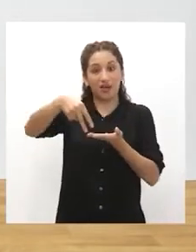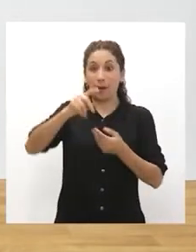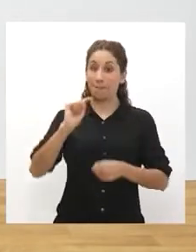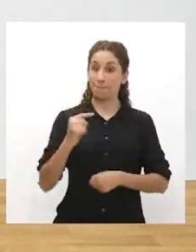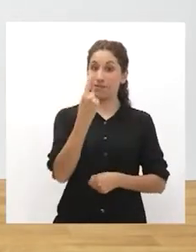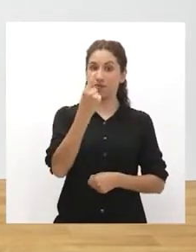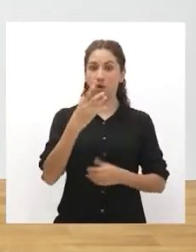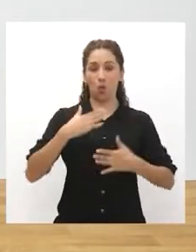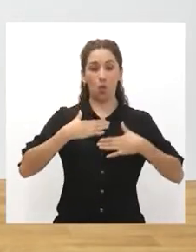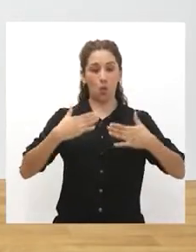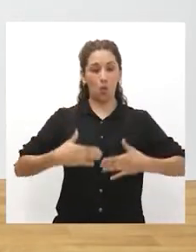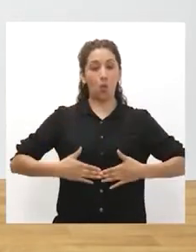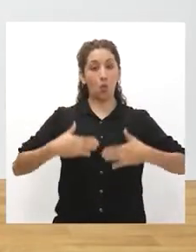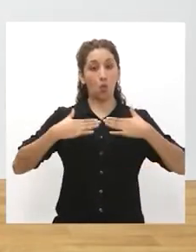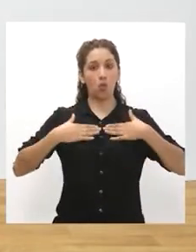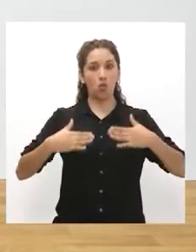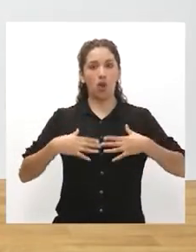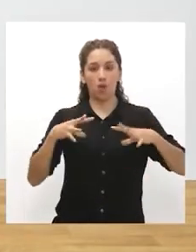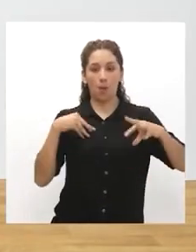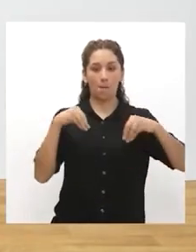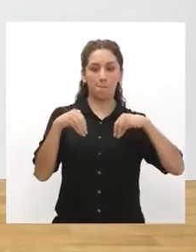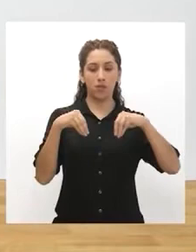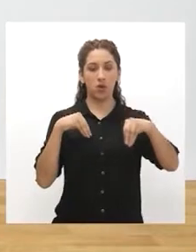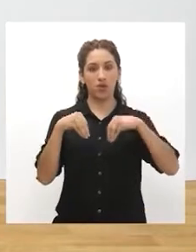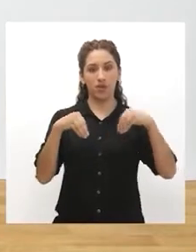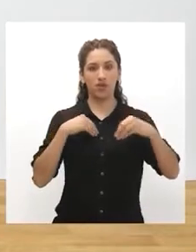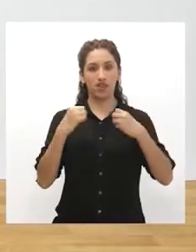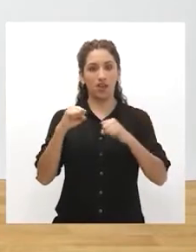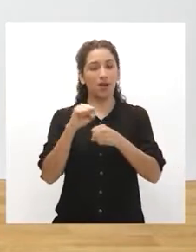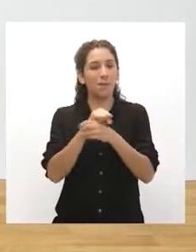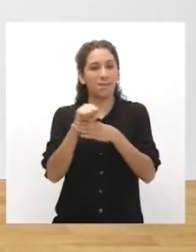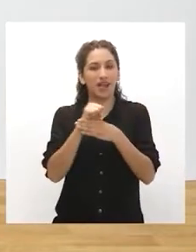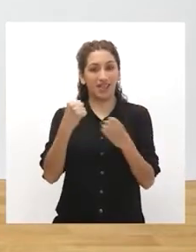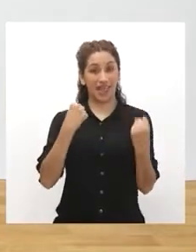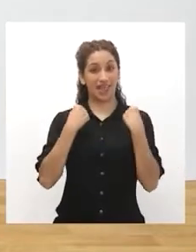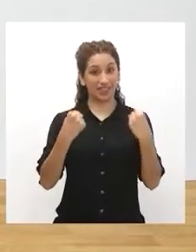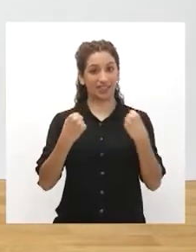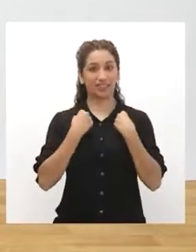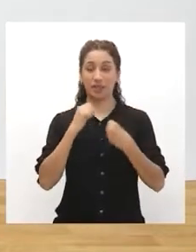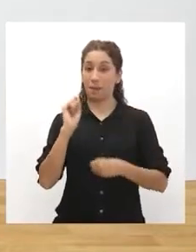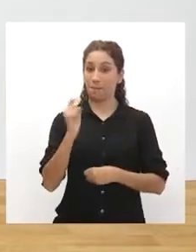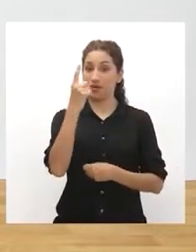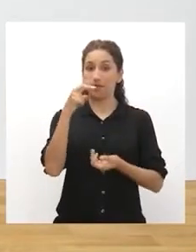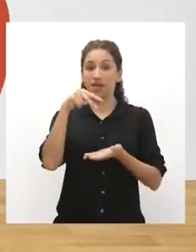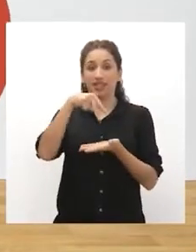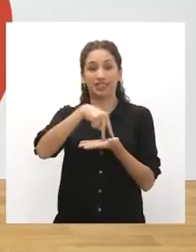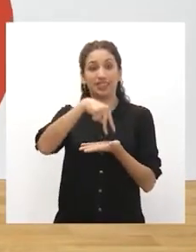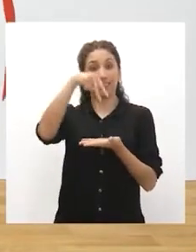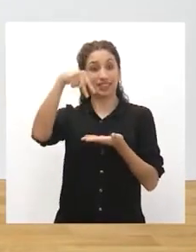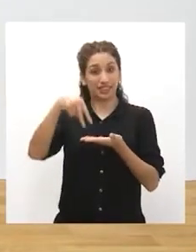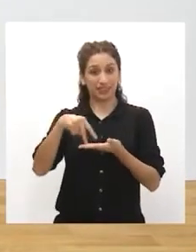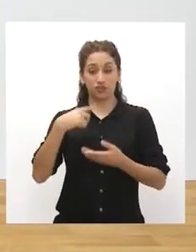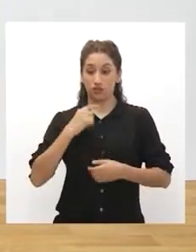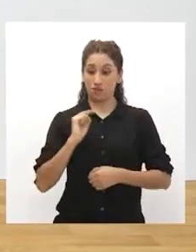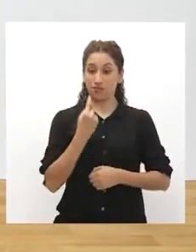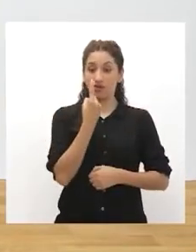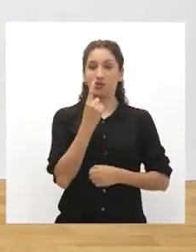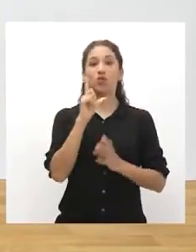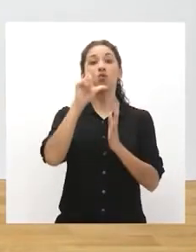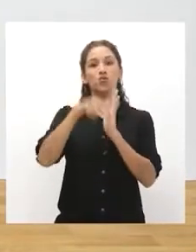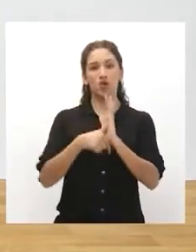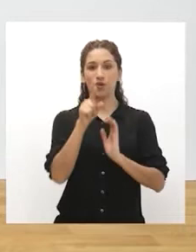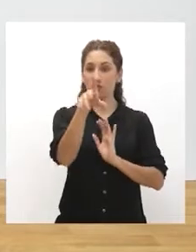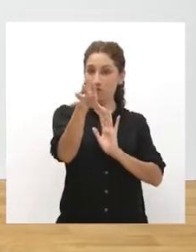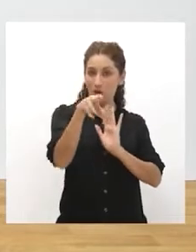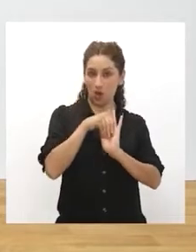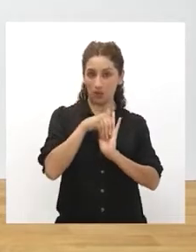vamos a activar nuestro cuerpo con algunos ejercicios. Primero, vamos a saltar de lado a lado. Yo voy a hacer el ejercicio y luego